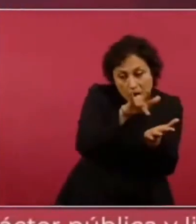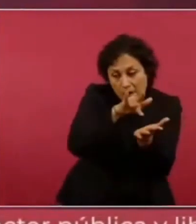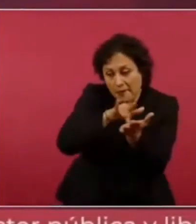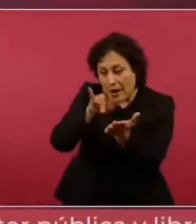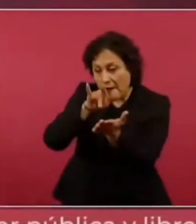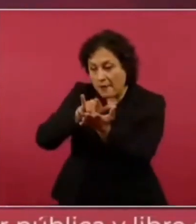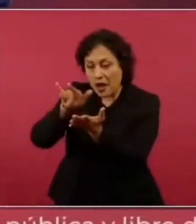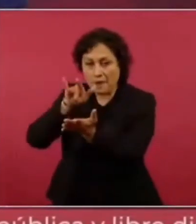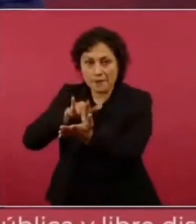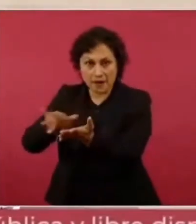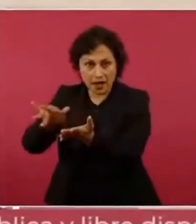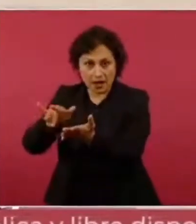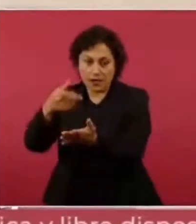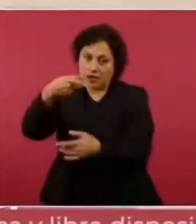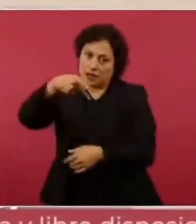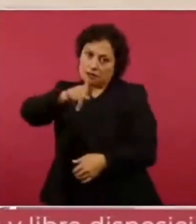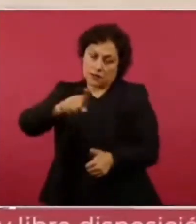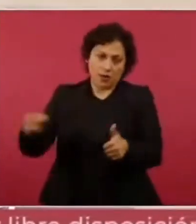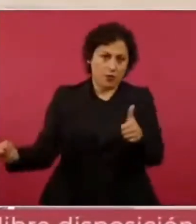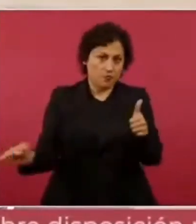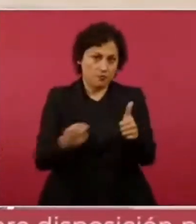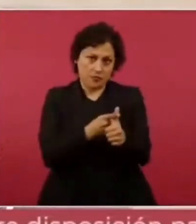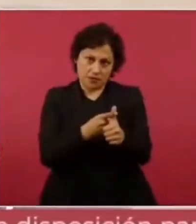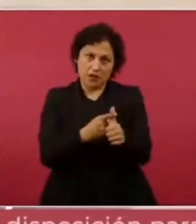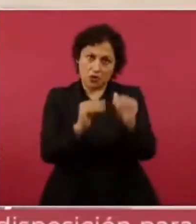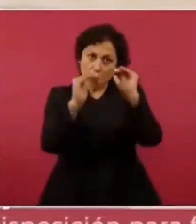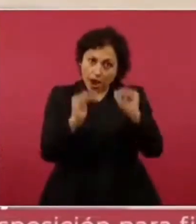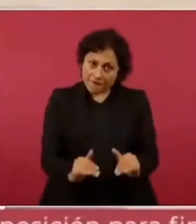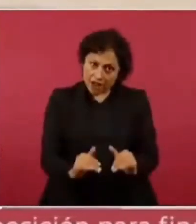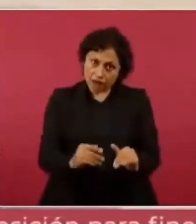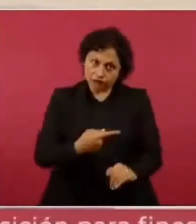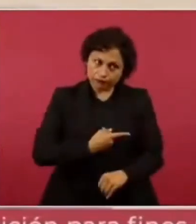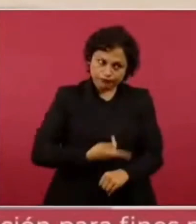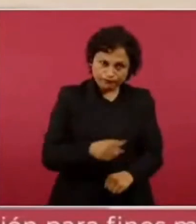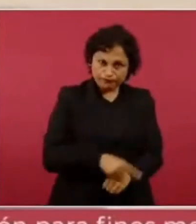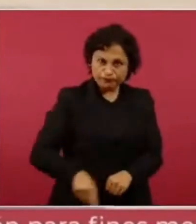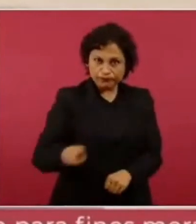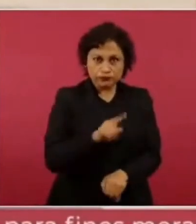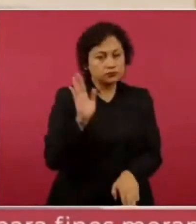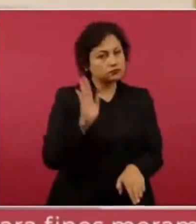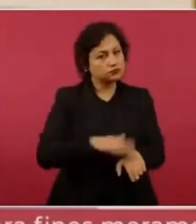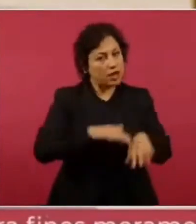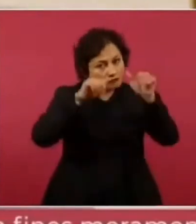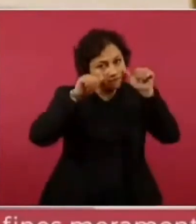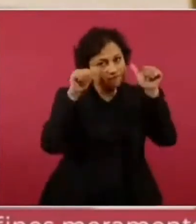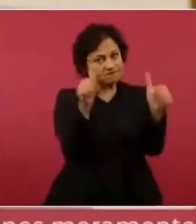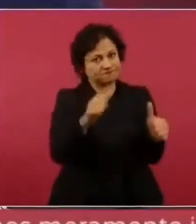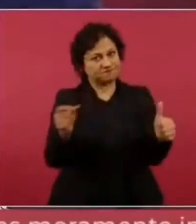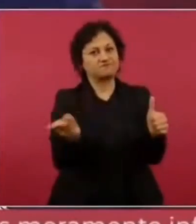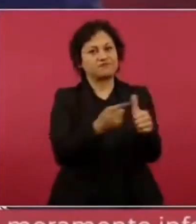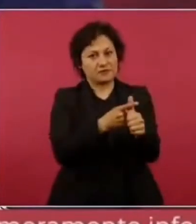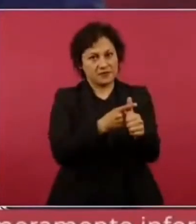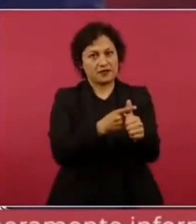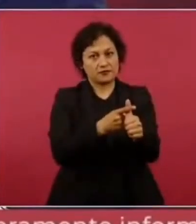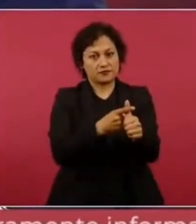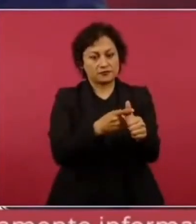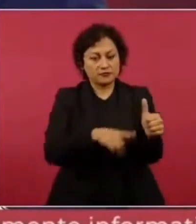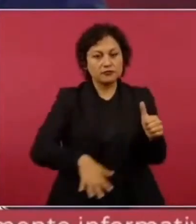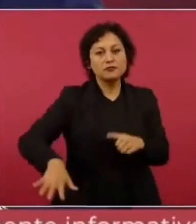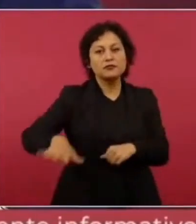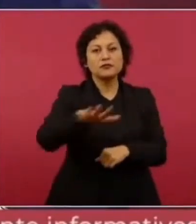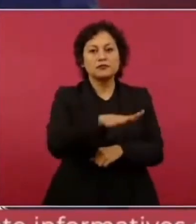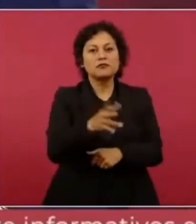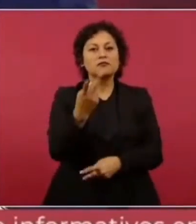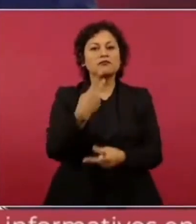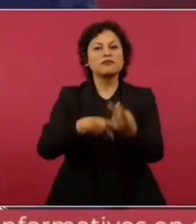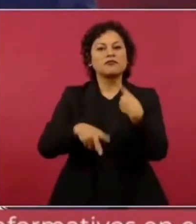dándole preferencia a los más necesitados se logra la paz la